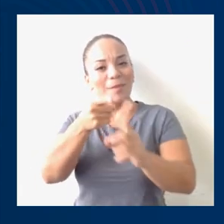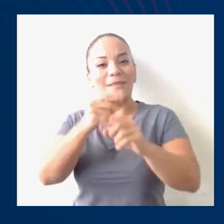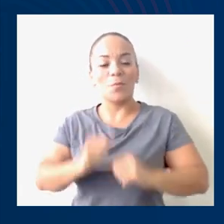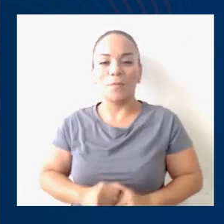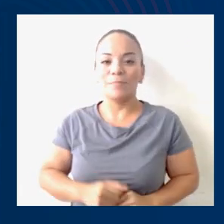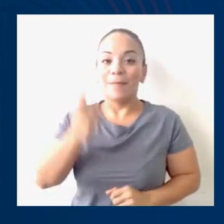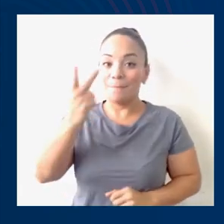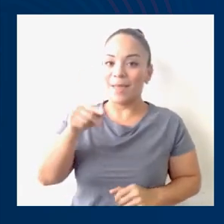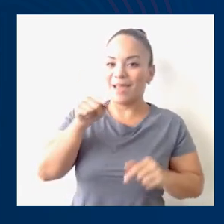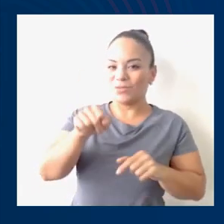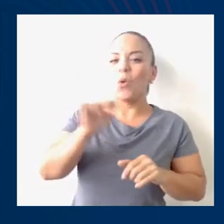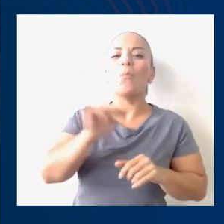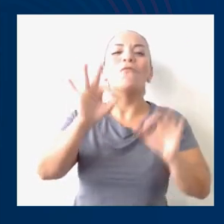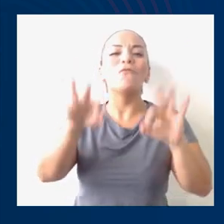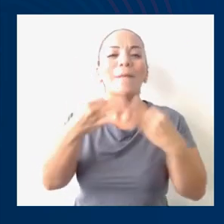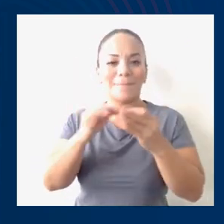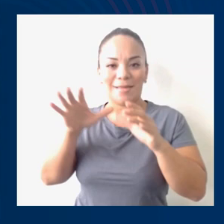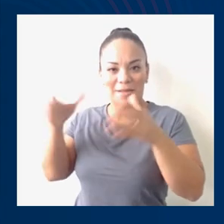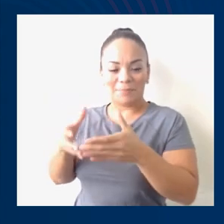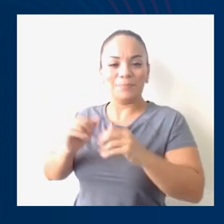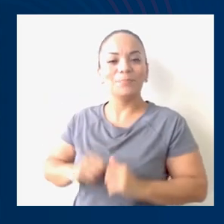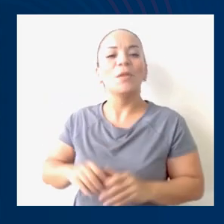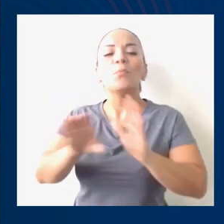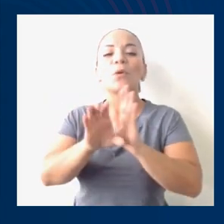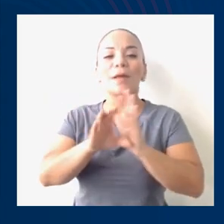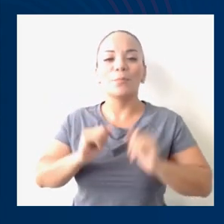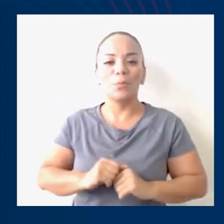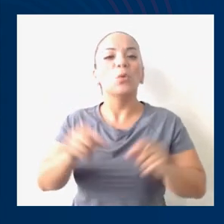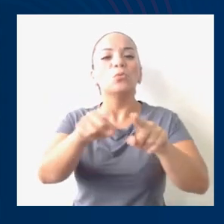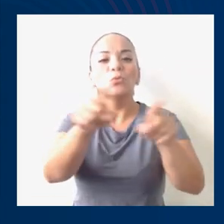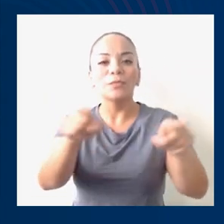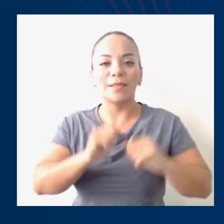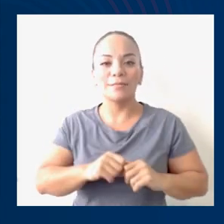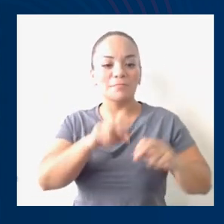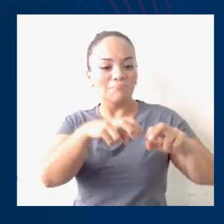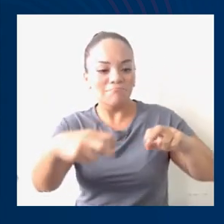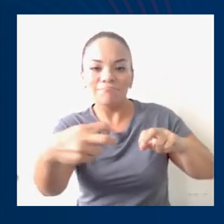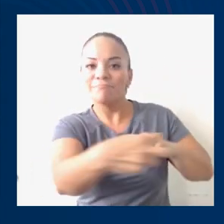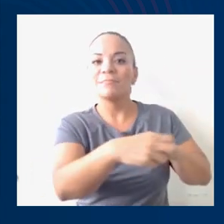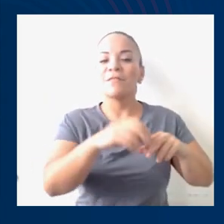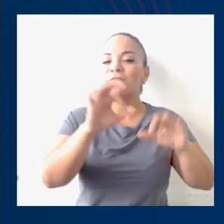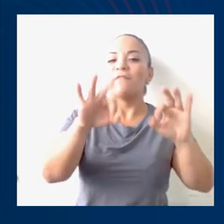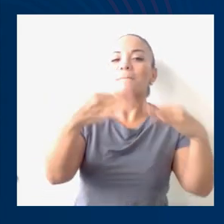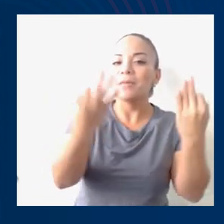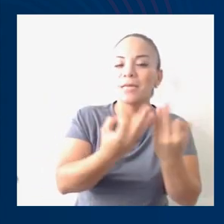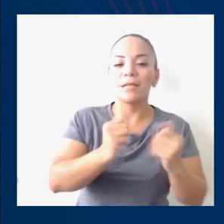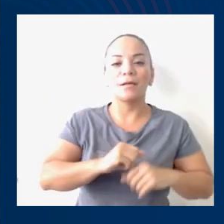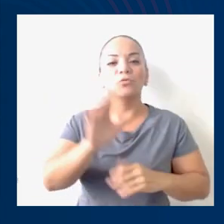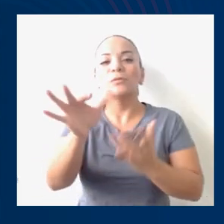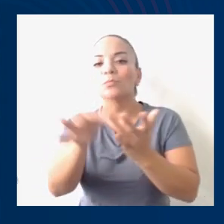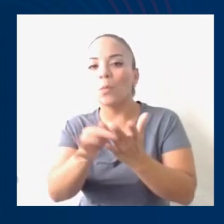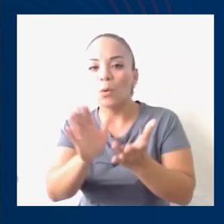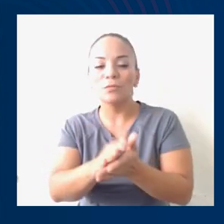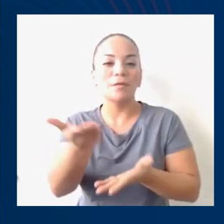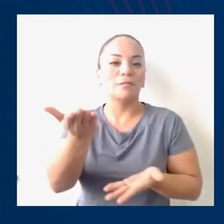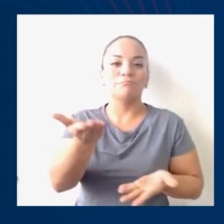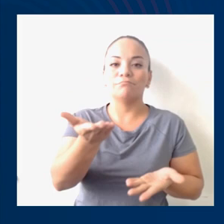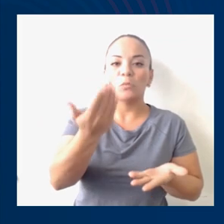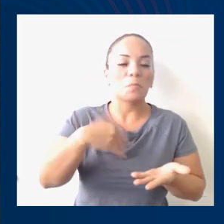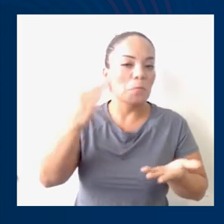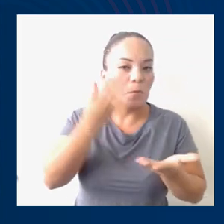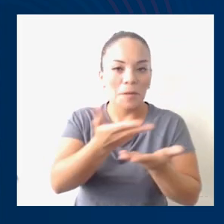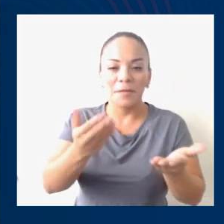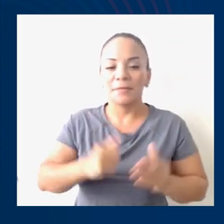Vea, esto es como una familia. Usted se sienta con sus parientes, con su